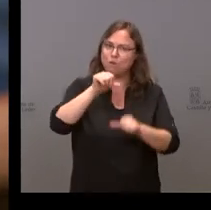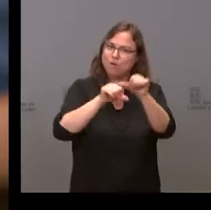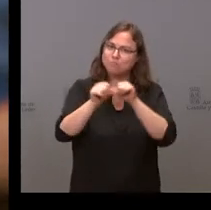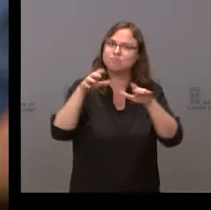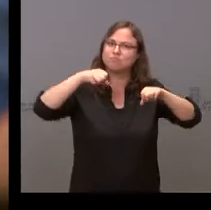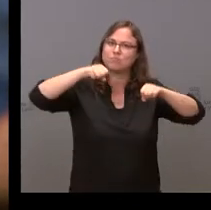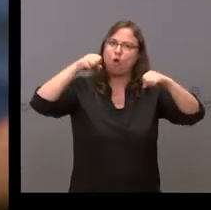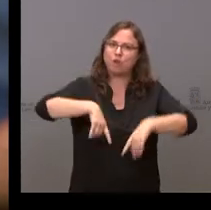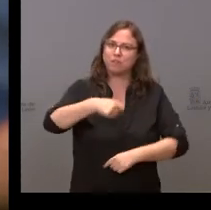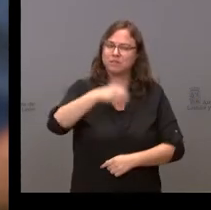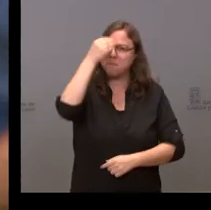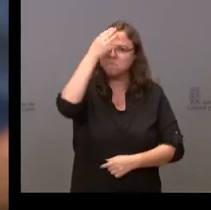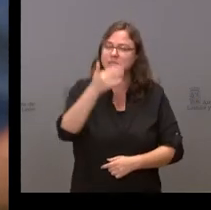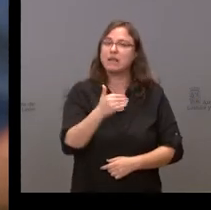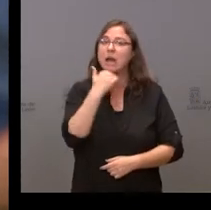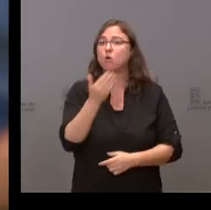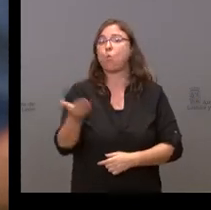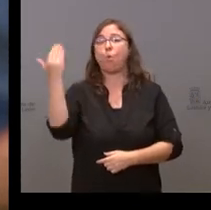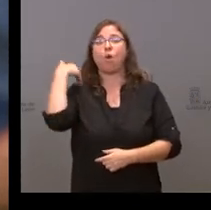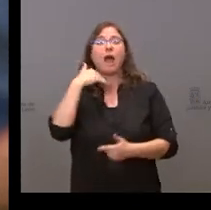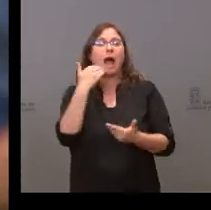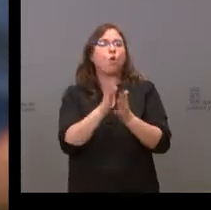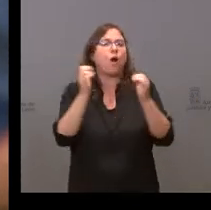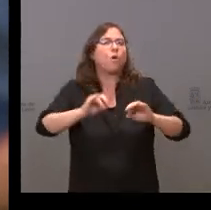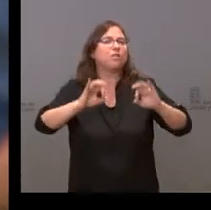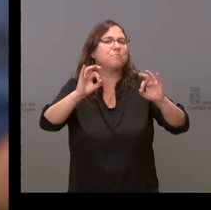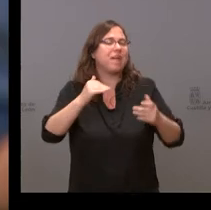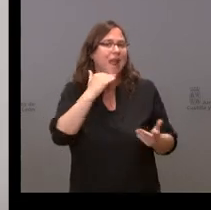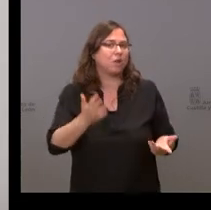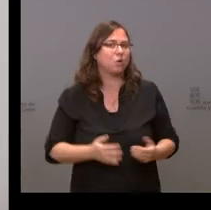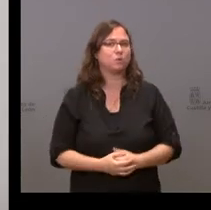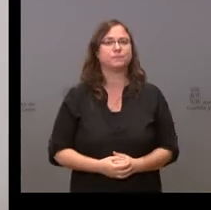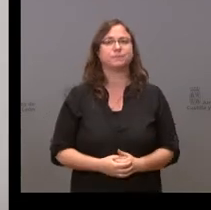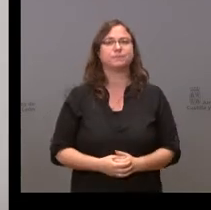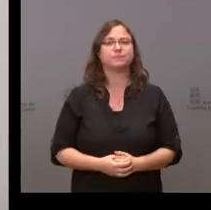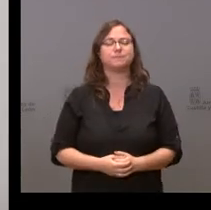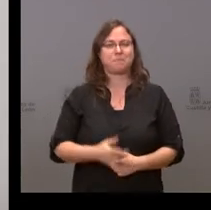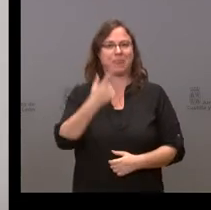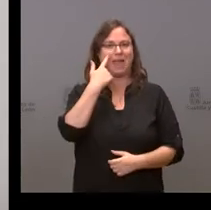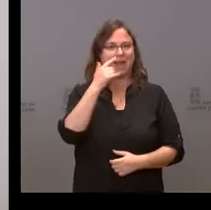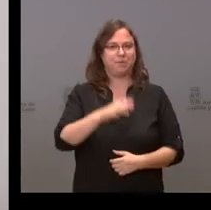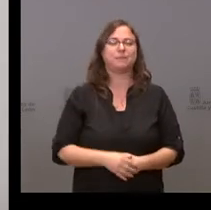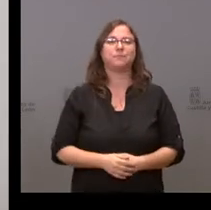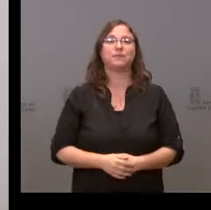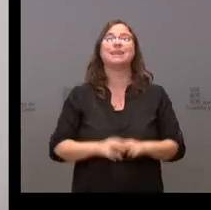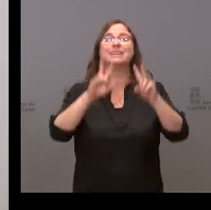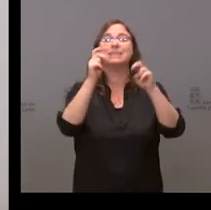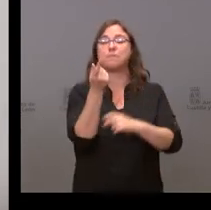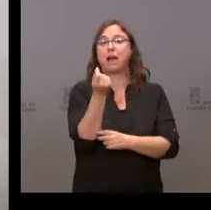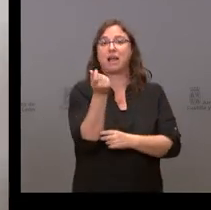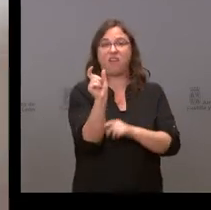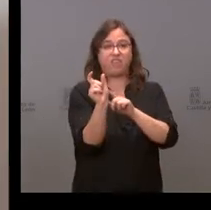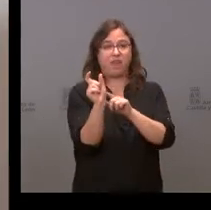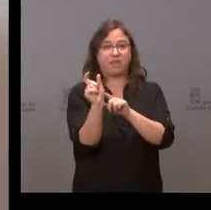plasmar en algún tipo de documento, como ha pasado en otras conferencias de presidentes. Bueno, vamos a ver, respecto a las cantidades de